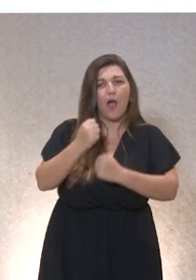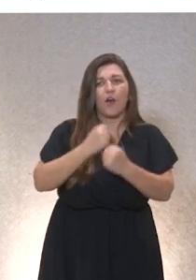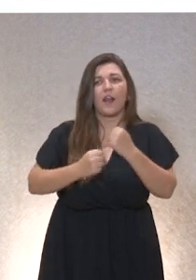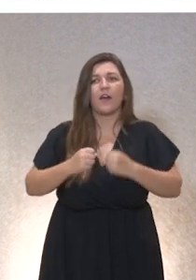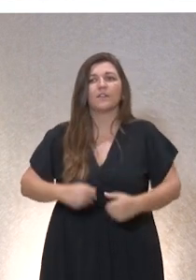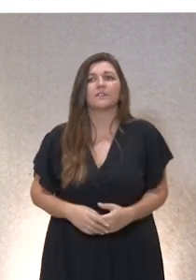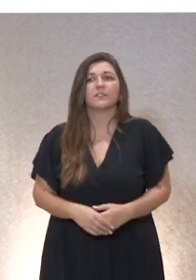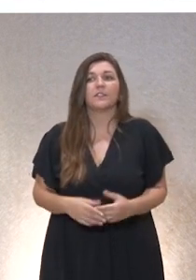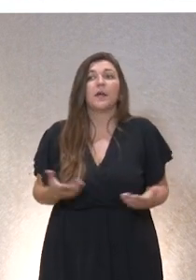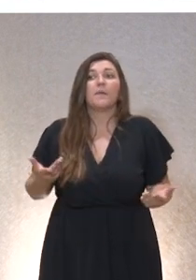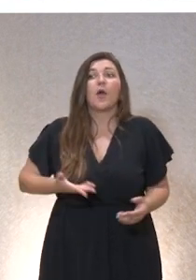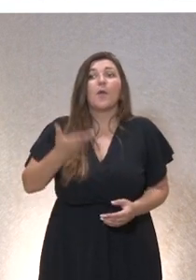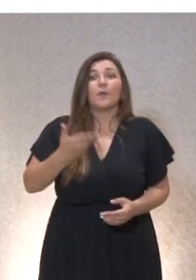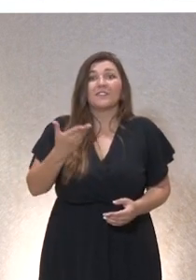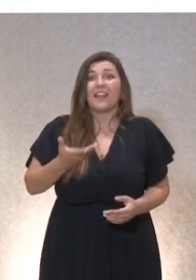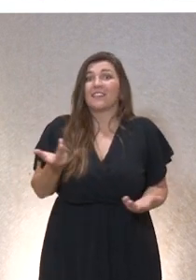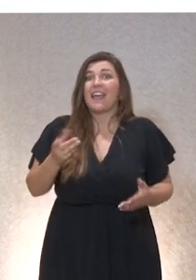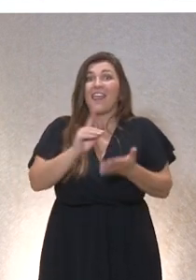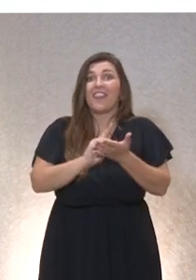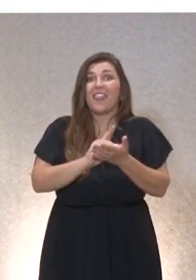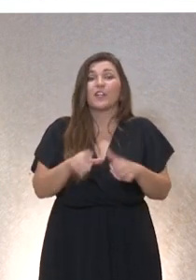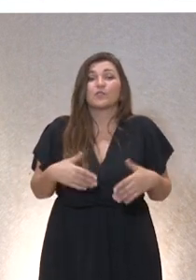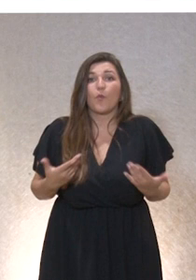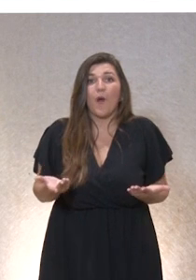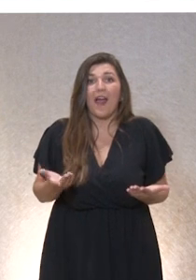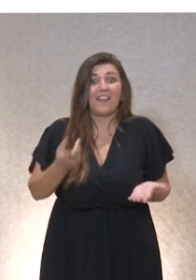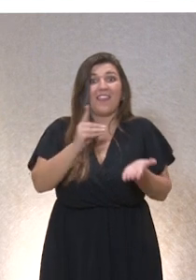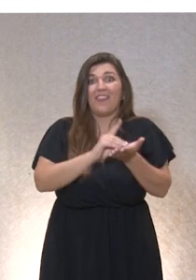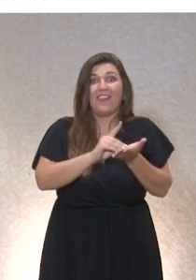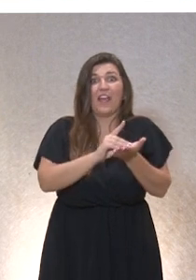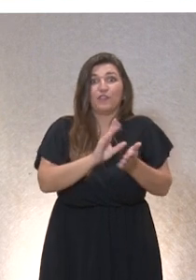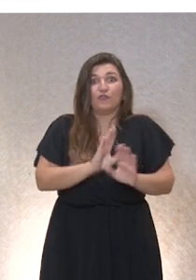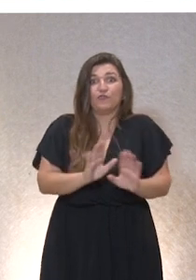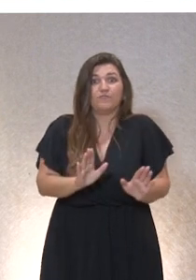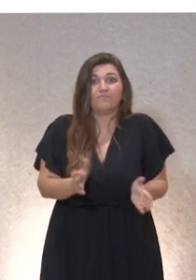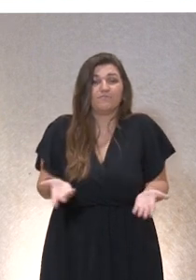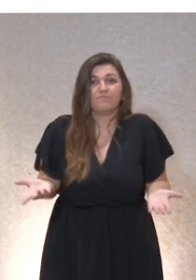¿cuál es el problema de los datos? El problema de los datos son que son datos sin verdad.